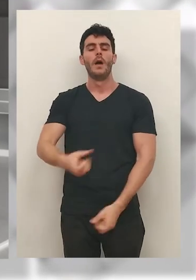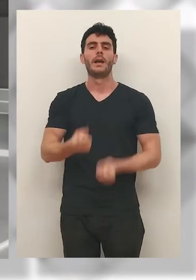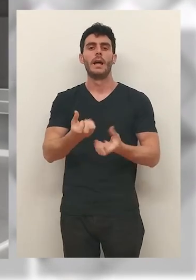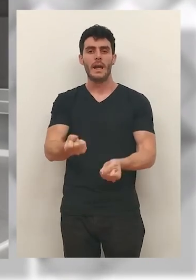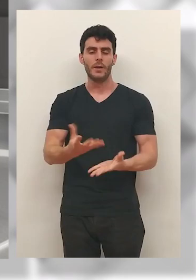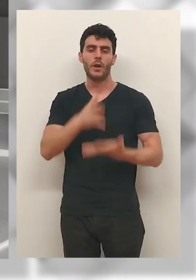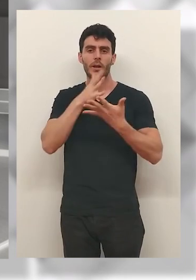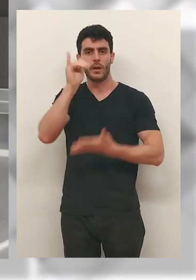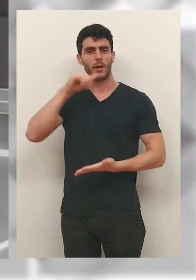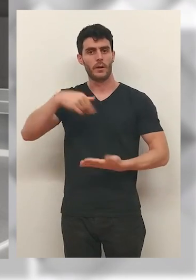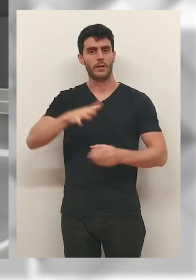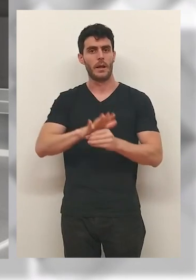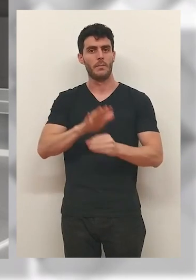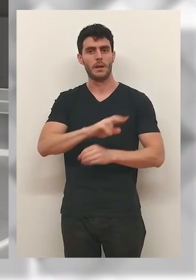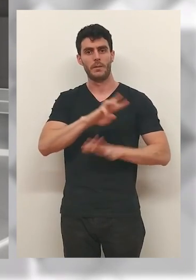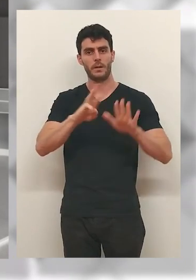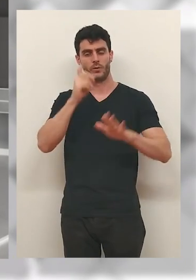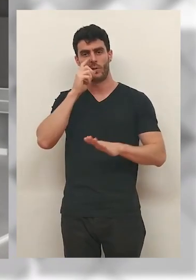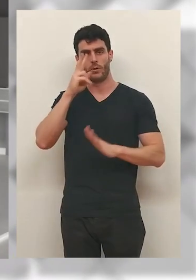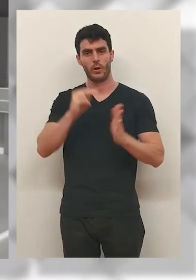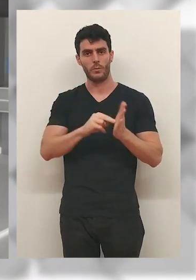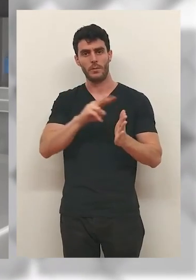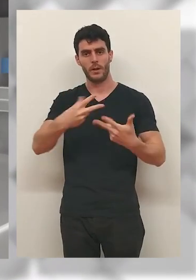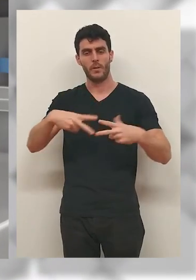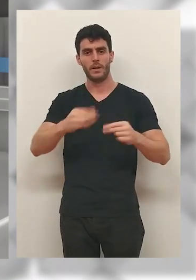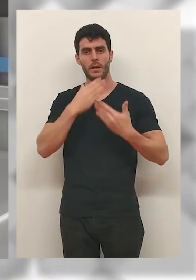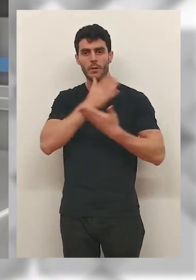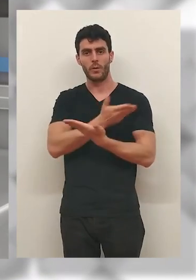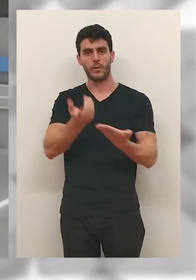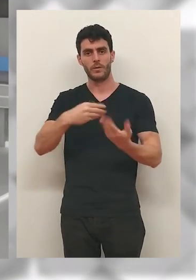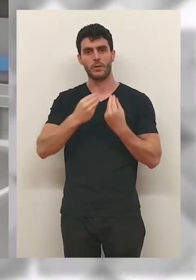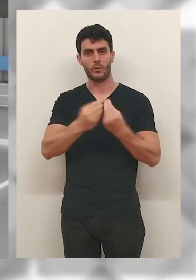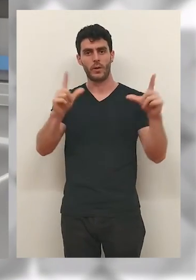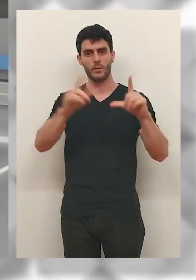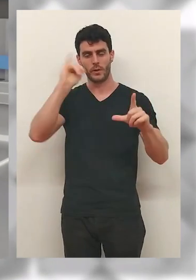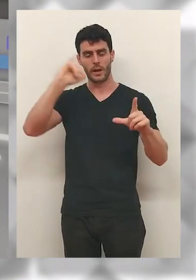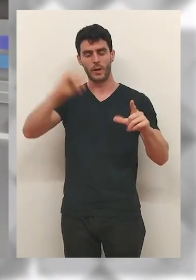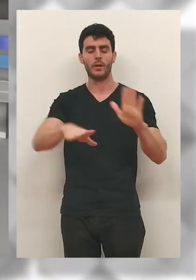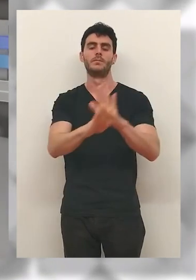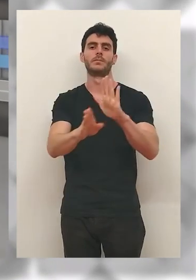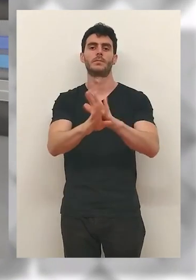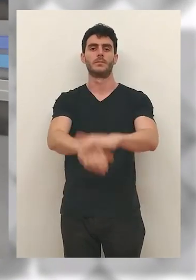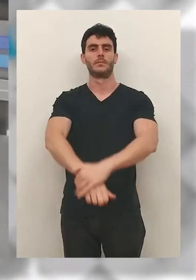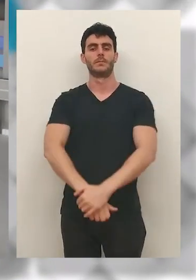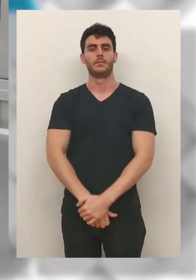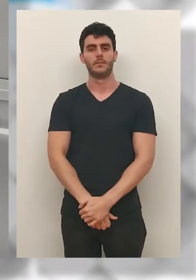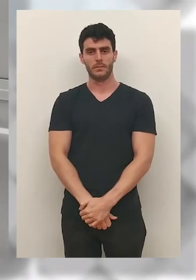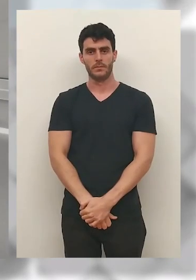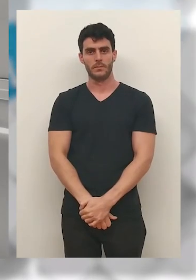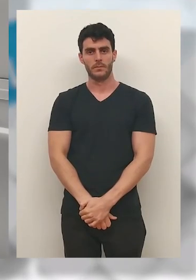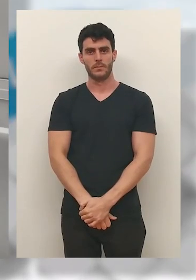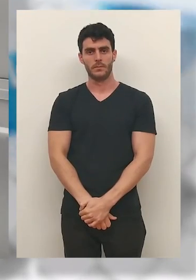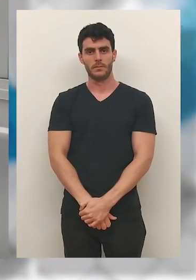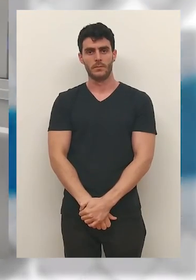Pues así terminamos hoy el relato informativo de la actualidad riojana en este martes 28 de junio de 2022. Gracias por su confianza y sigan en la